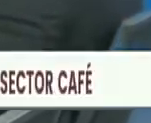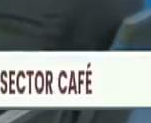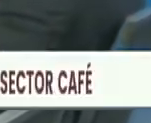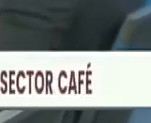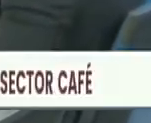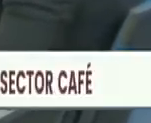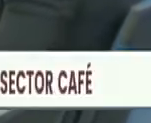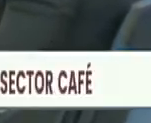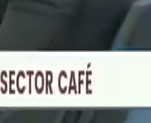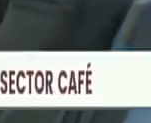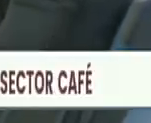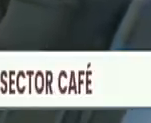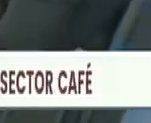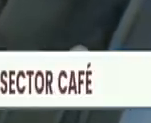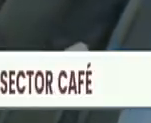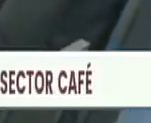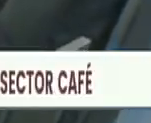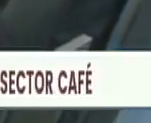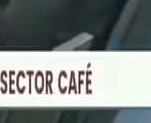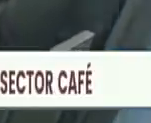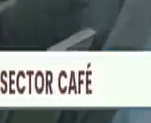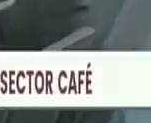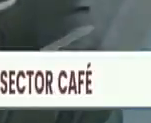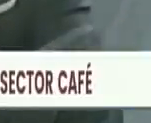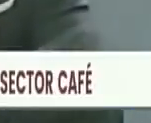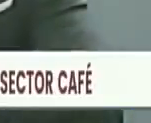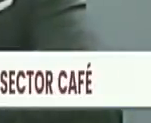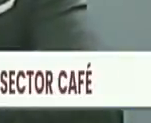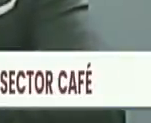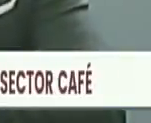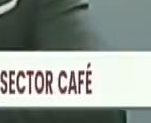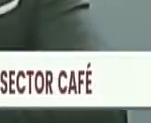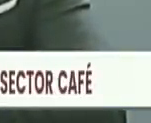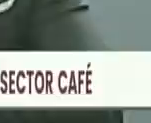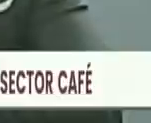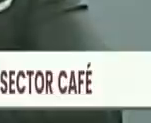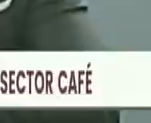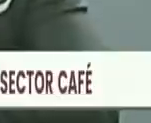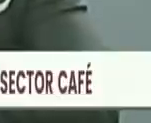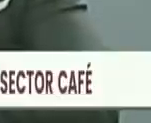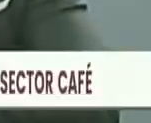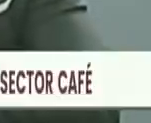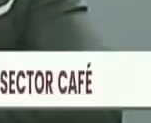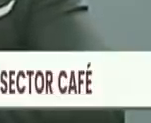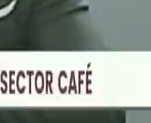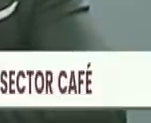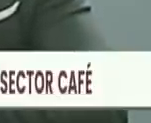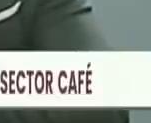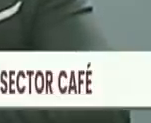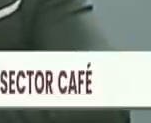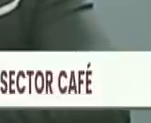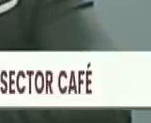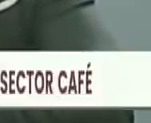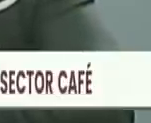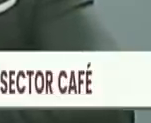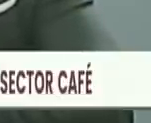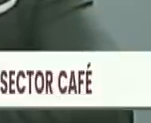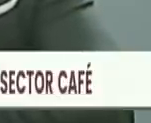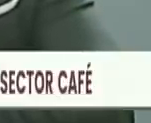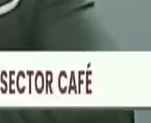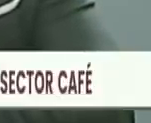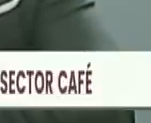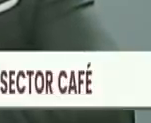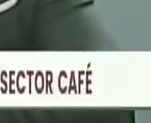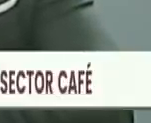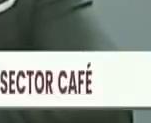años protegiendo la producción nacional y bueno, eso se vio reflejado en las mesas del día miércoles, lo